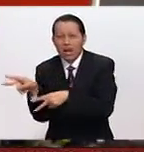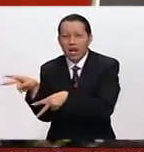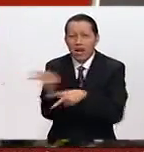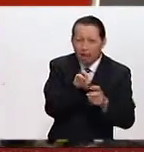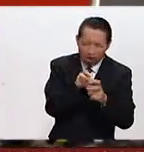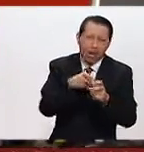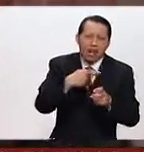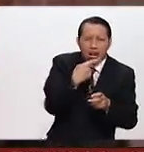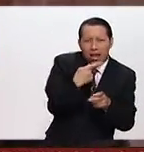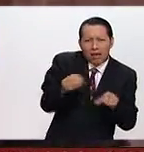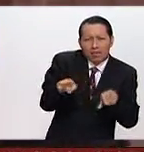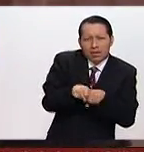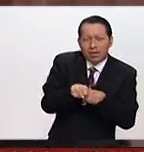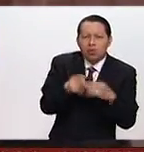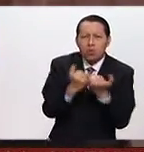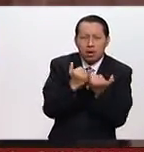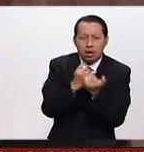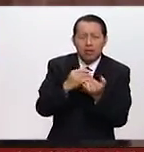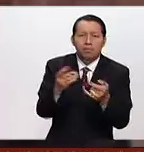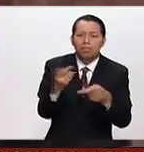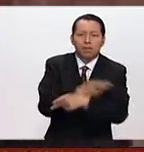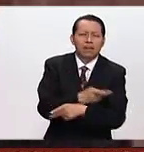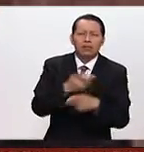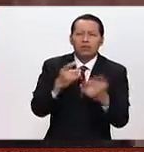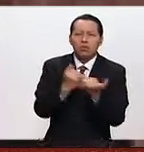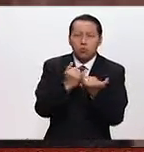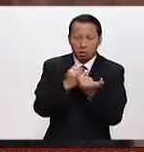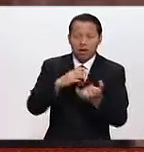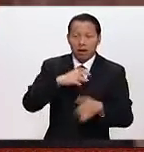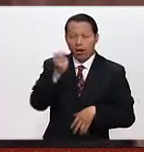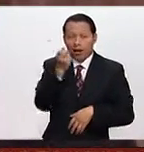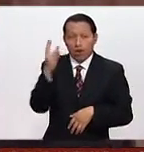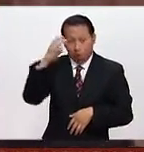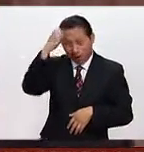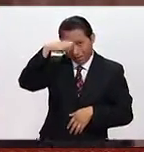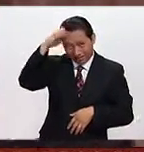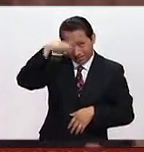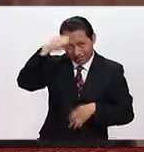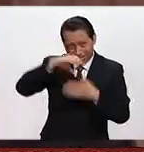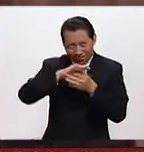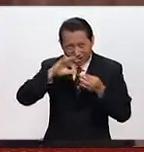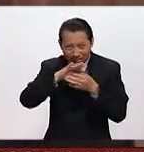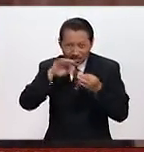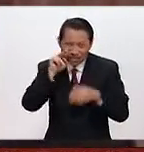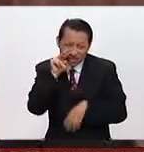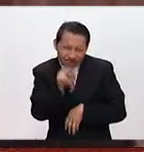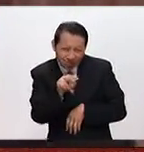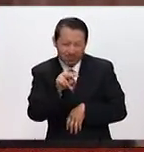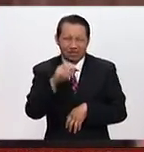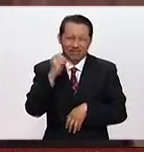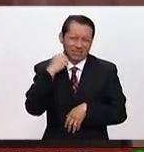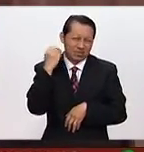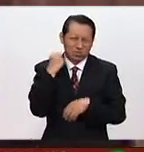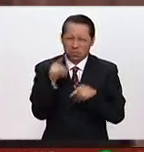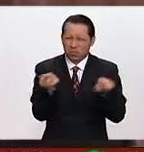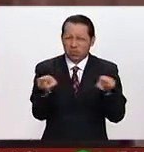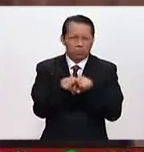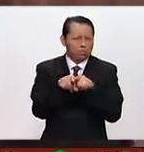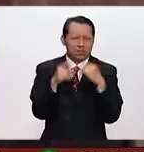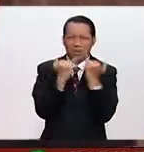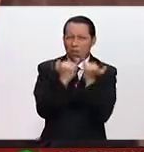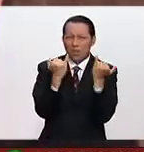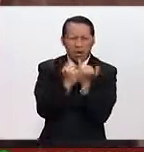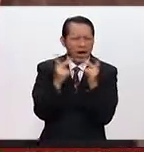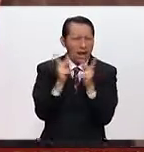campaña presidencial, los comentarios de los expertos, la presentación de las similitudes de los dos discursos. Así que durante varias